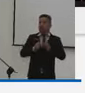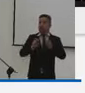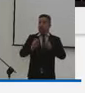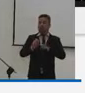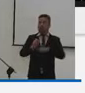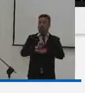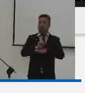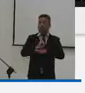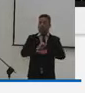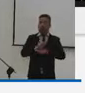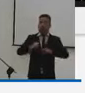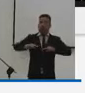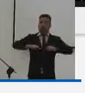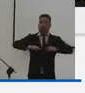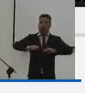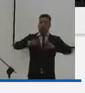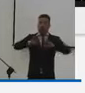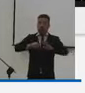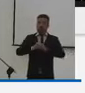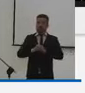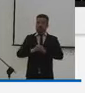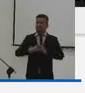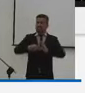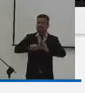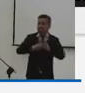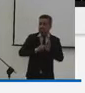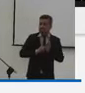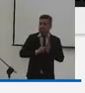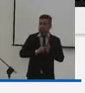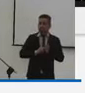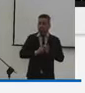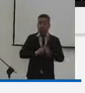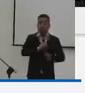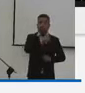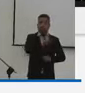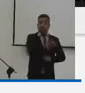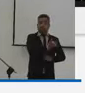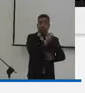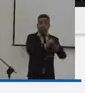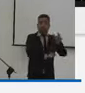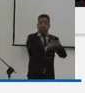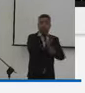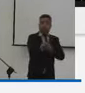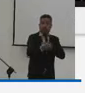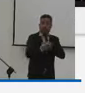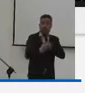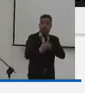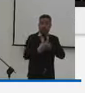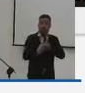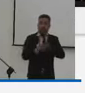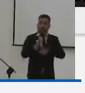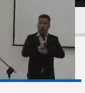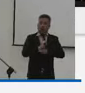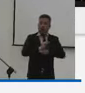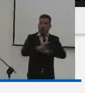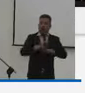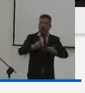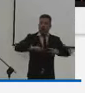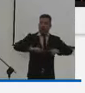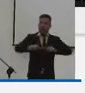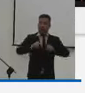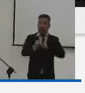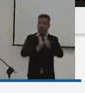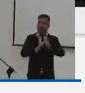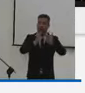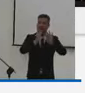a los organismos de administración. Esto quiere decir que las personas que hagan parte de un órgano de